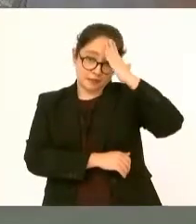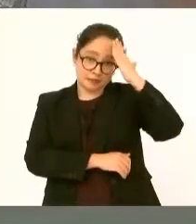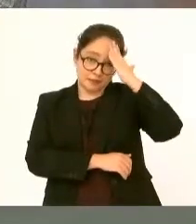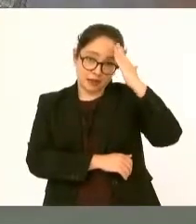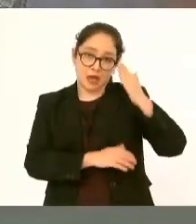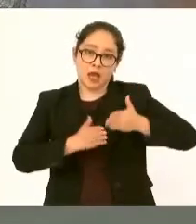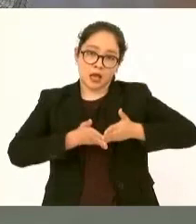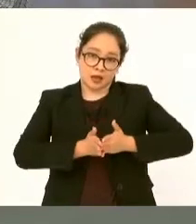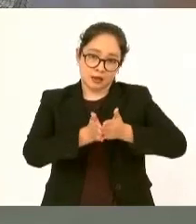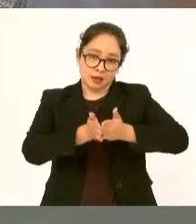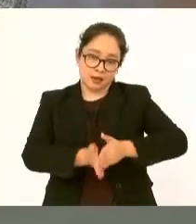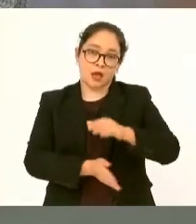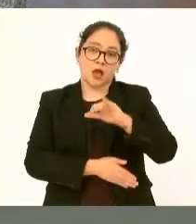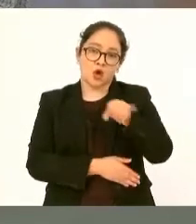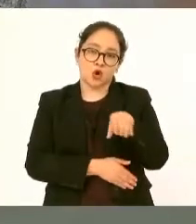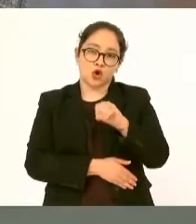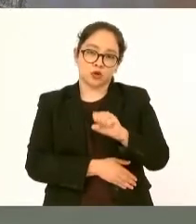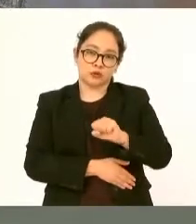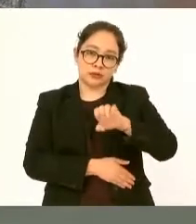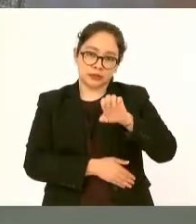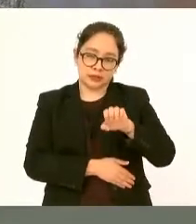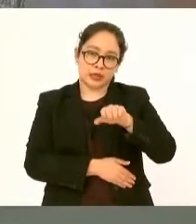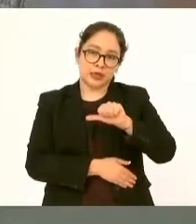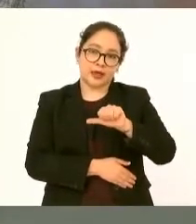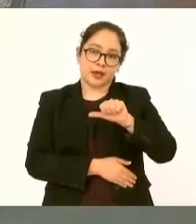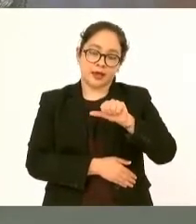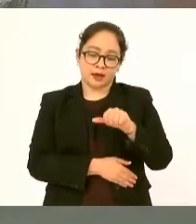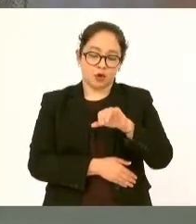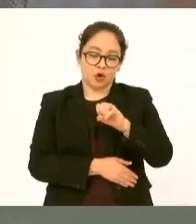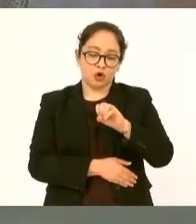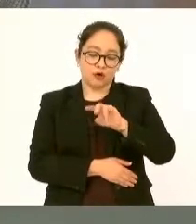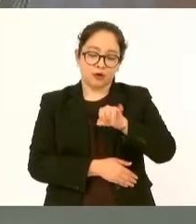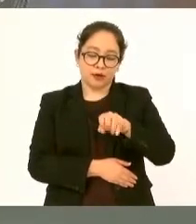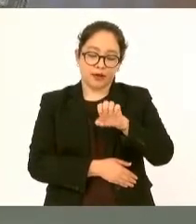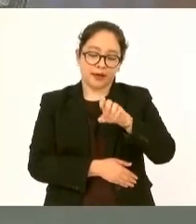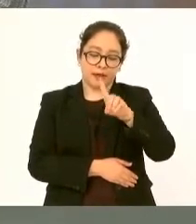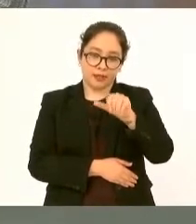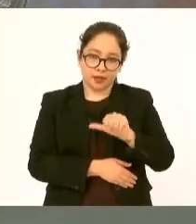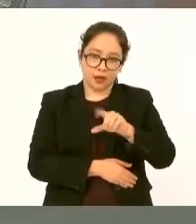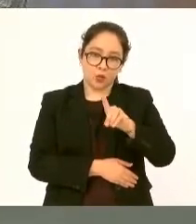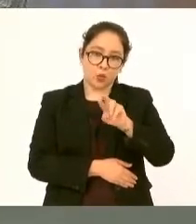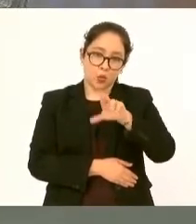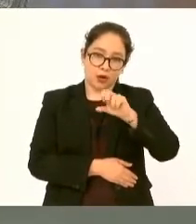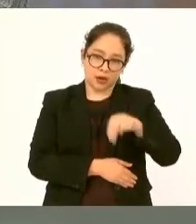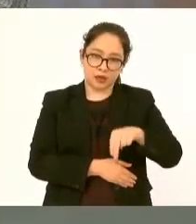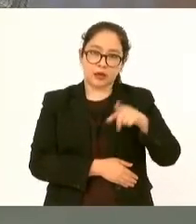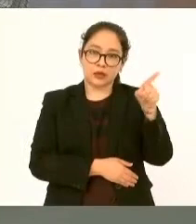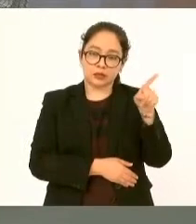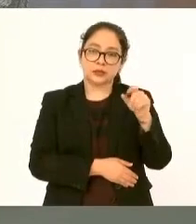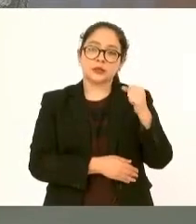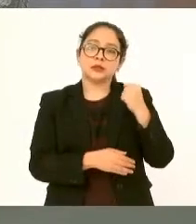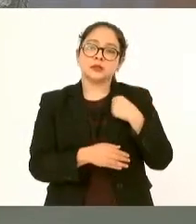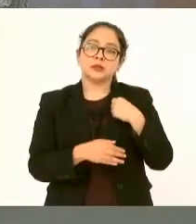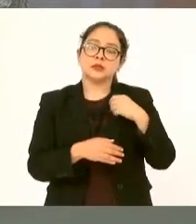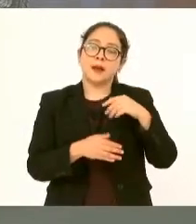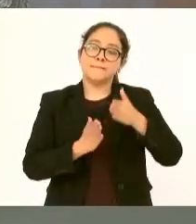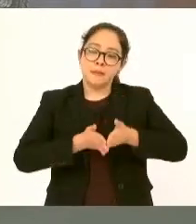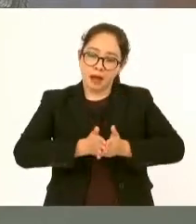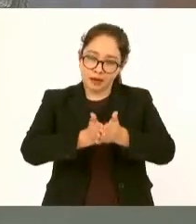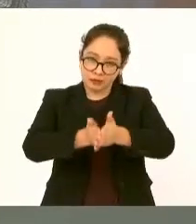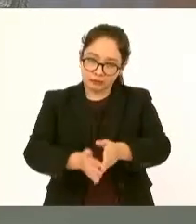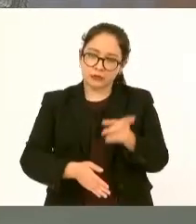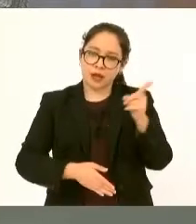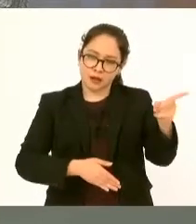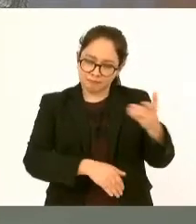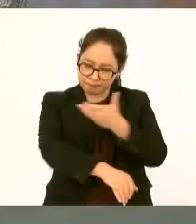secretario de marina él me acompaña porque también es paisano veracruzano